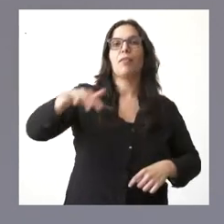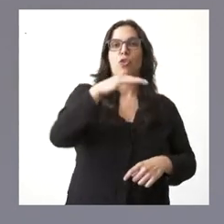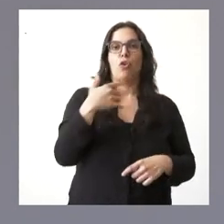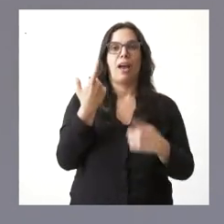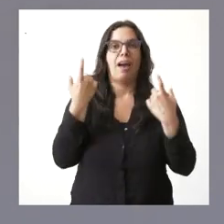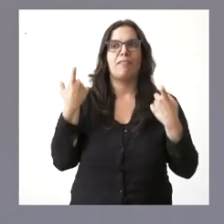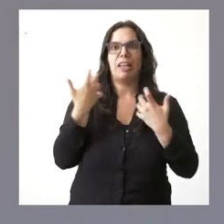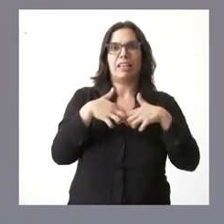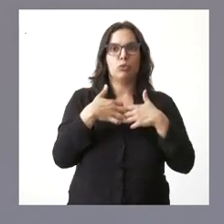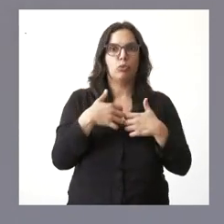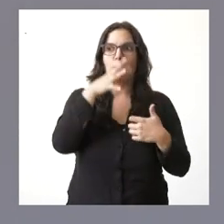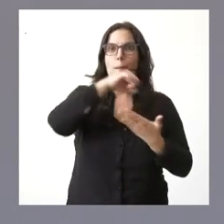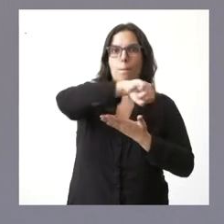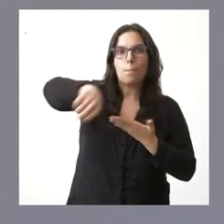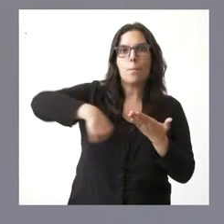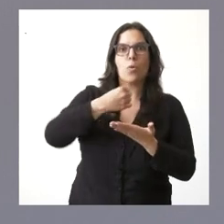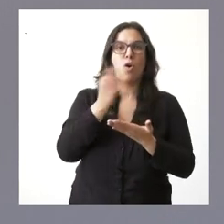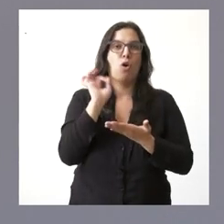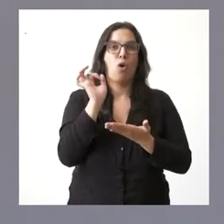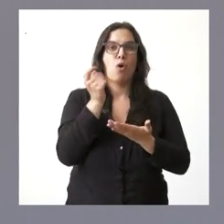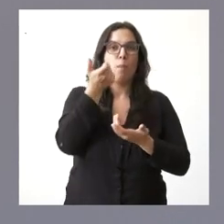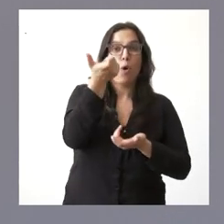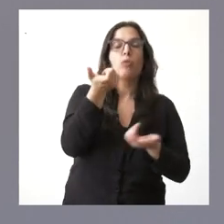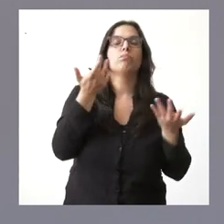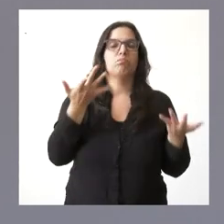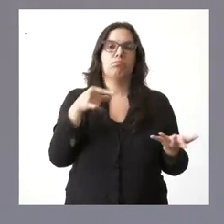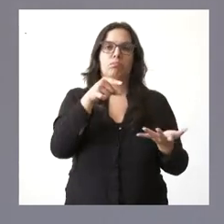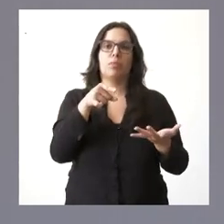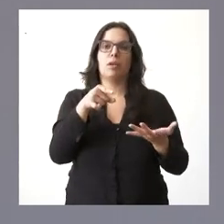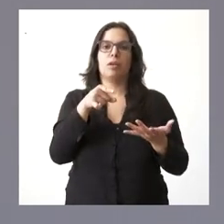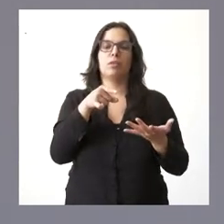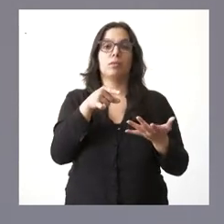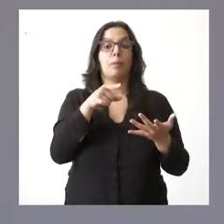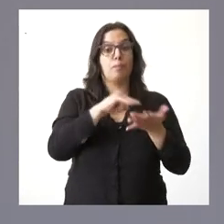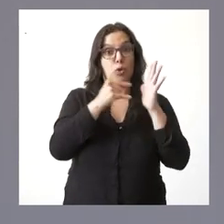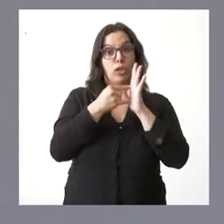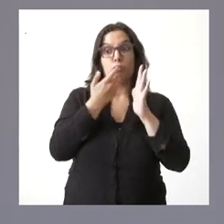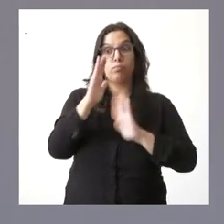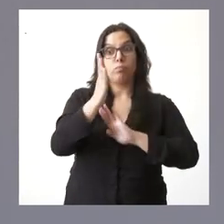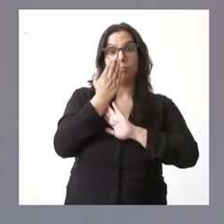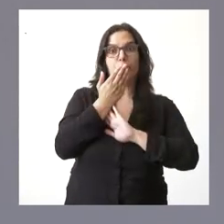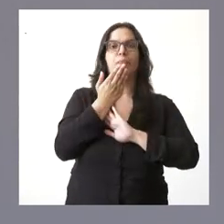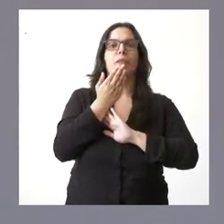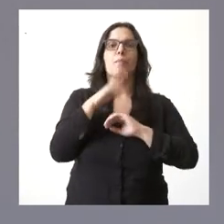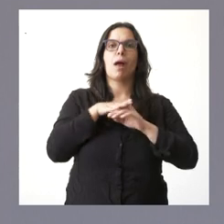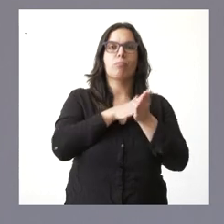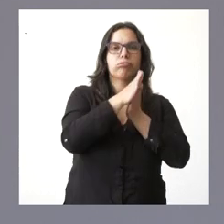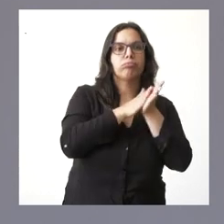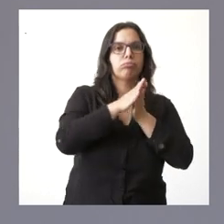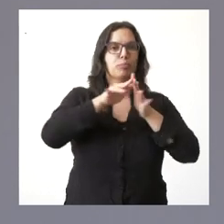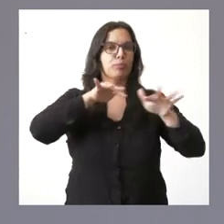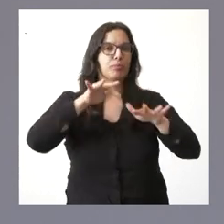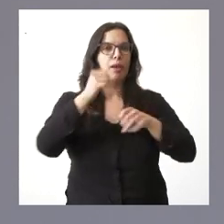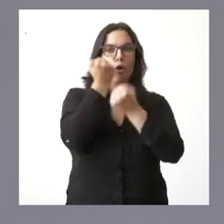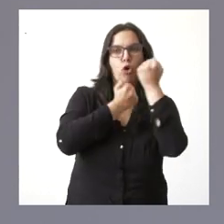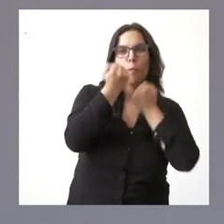reindustrialización o con bajo nivel industrial. Estos proyectos, por tanto, tratan de incentivar la actividad económica, la actividad